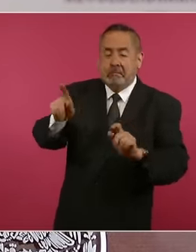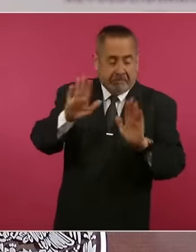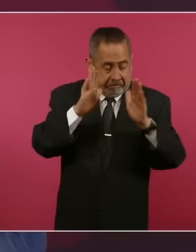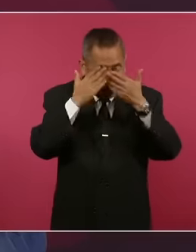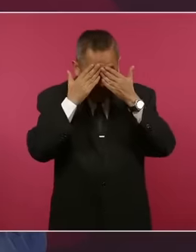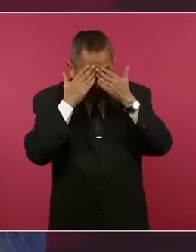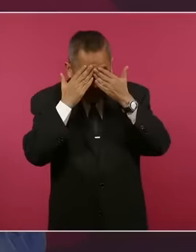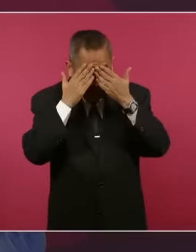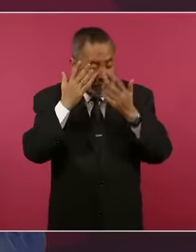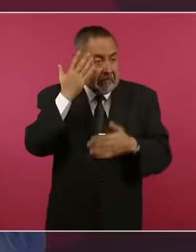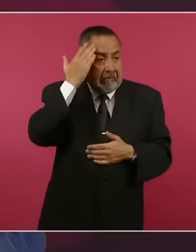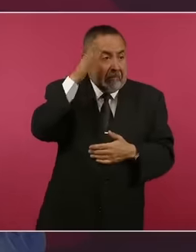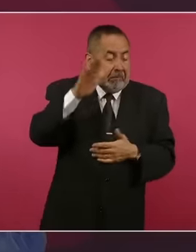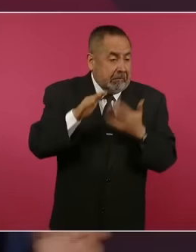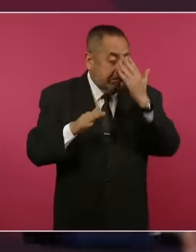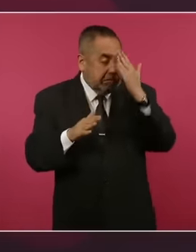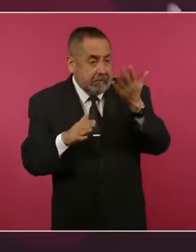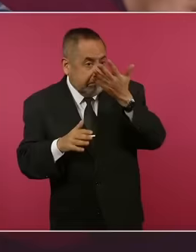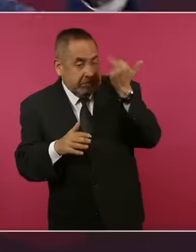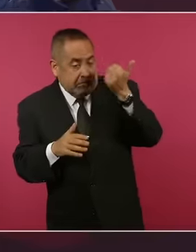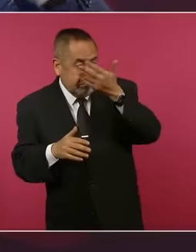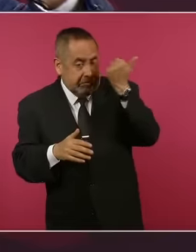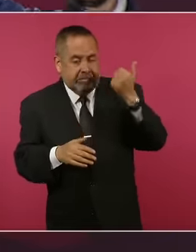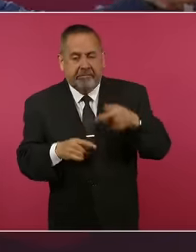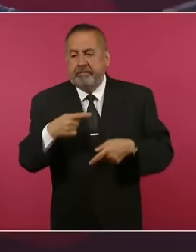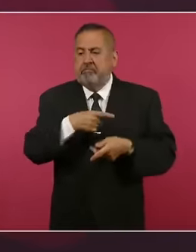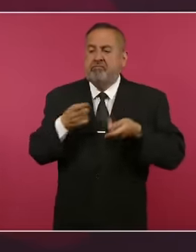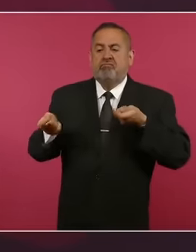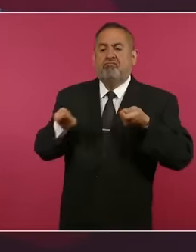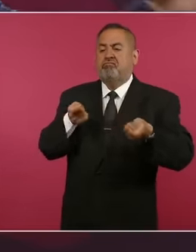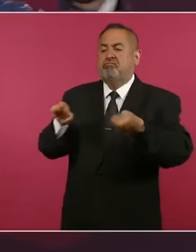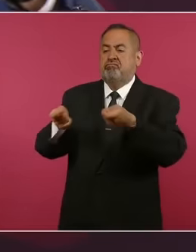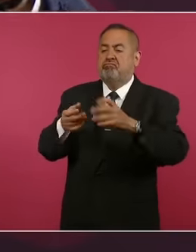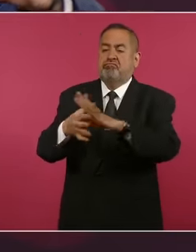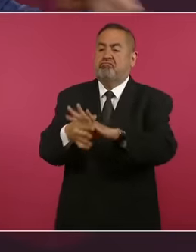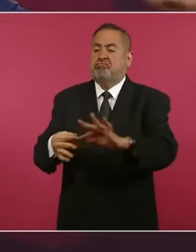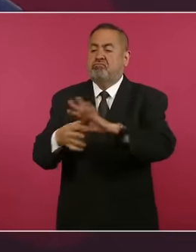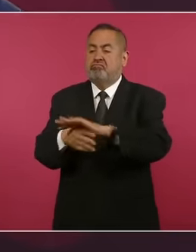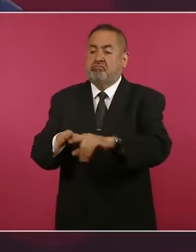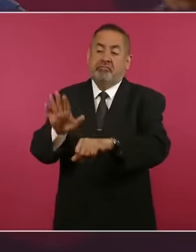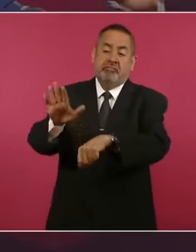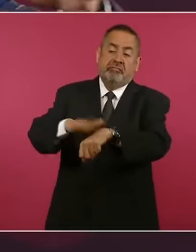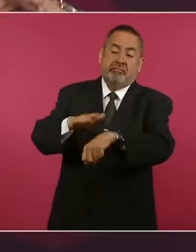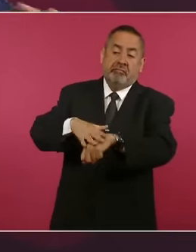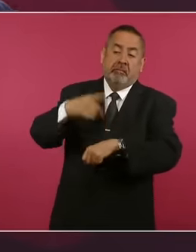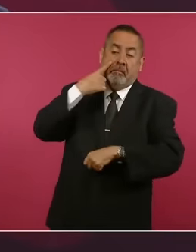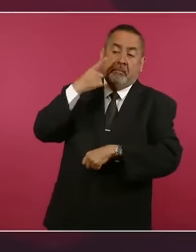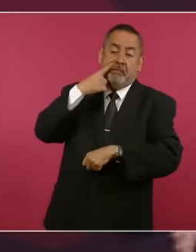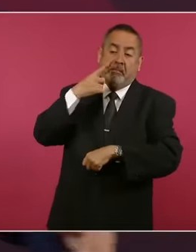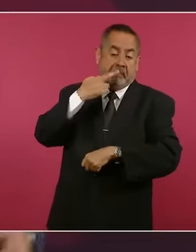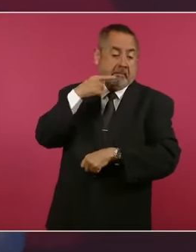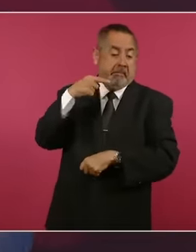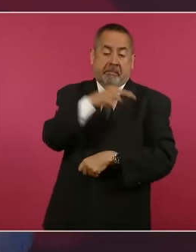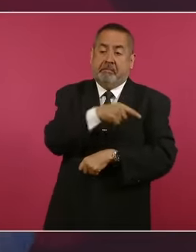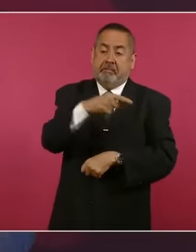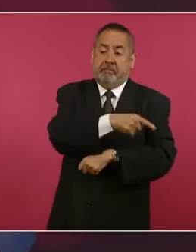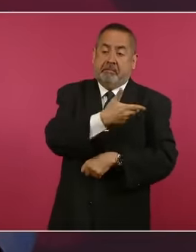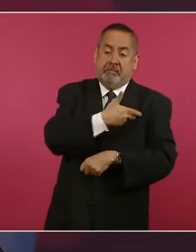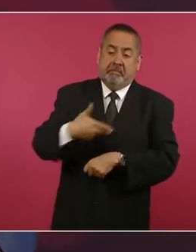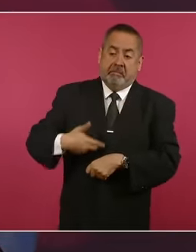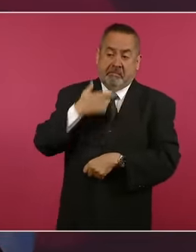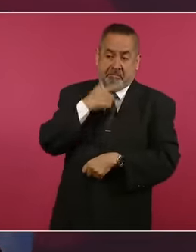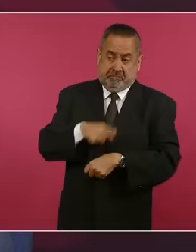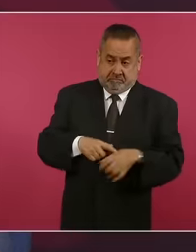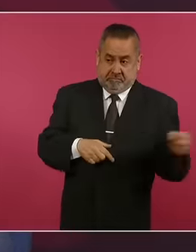llegaban a imponer autoridades y a quitar